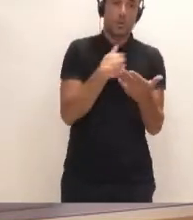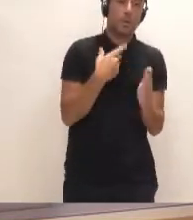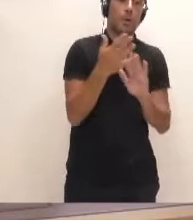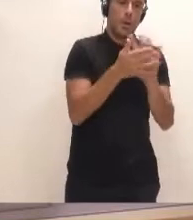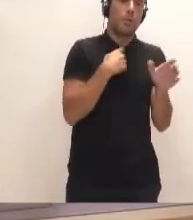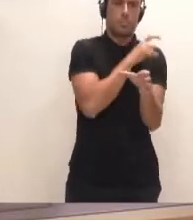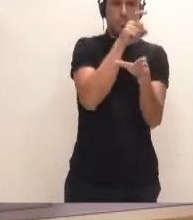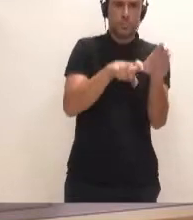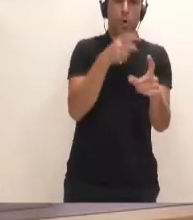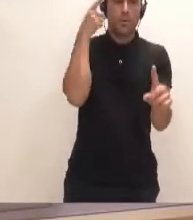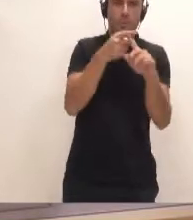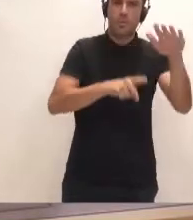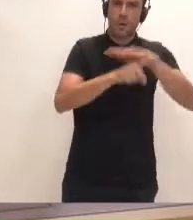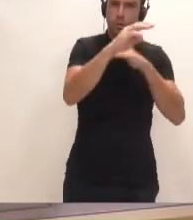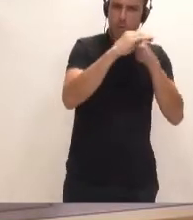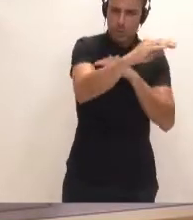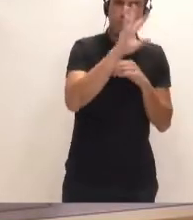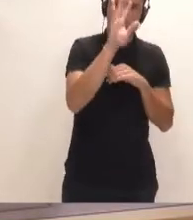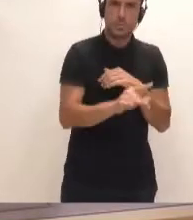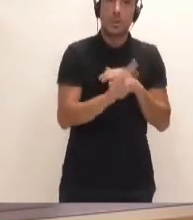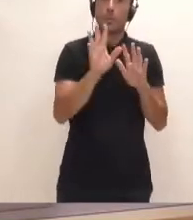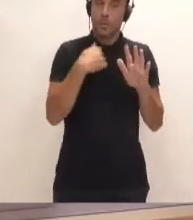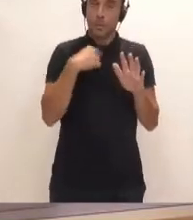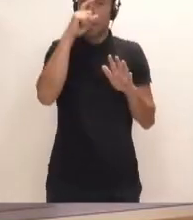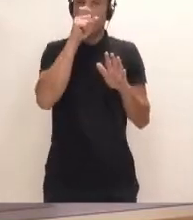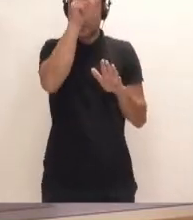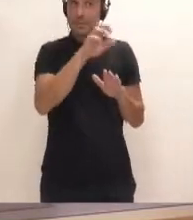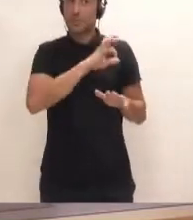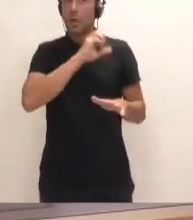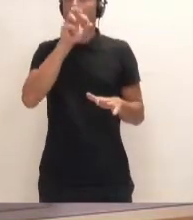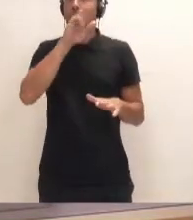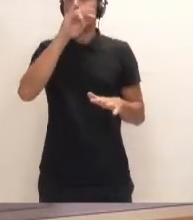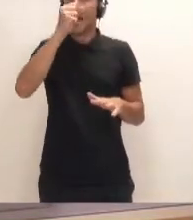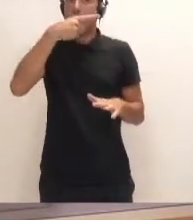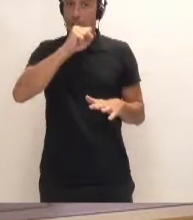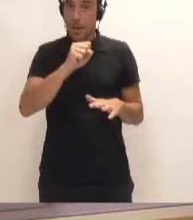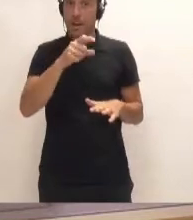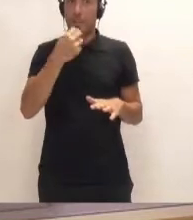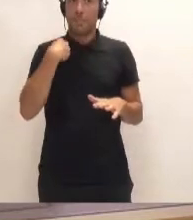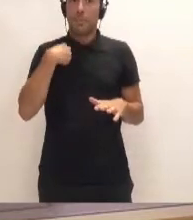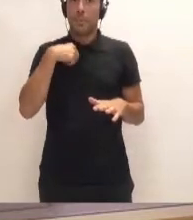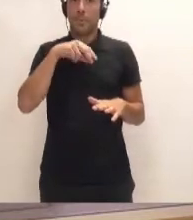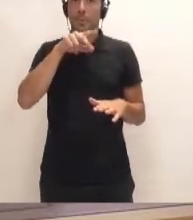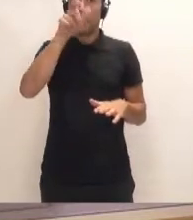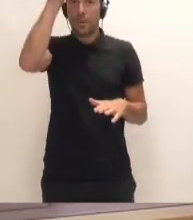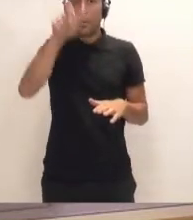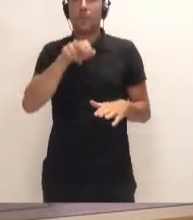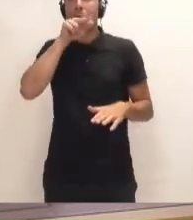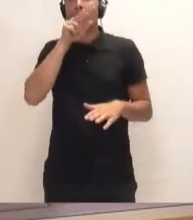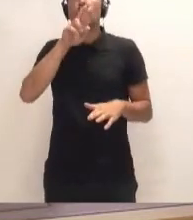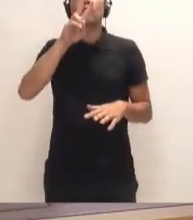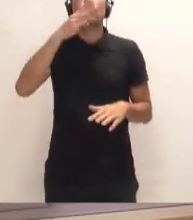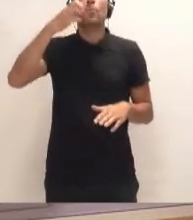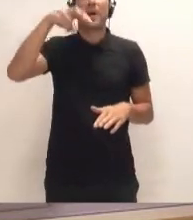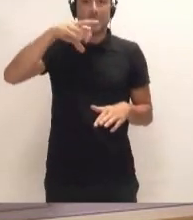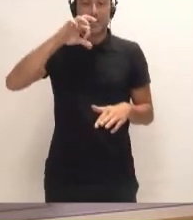a los dos ODS, que por cierto, hay que recordarle al señor Arriaga que las palabras de Rubén Ascanio tienen